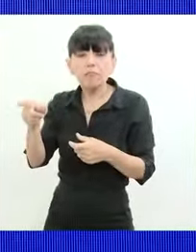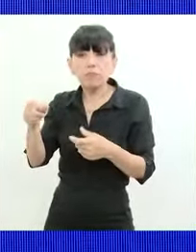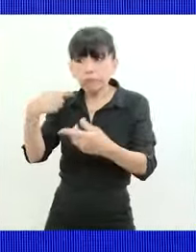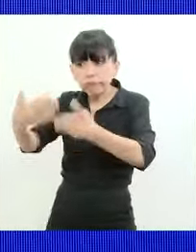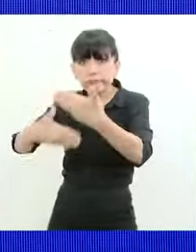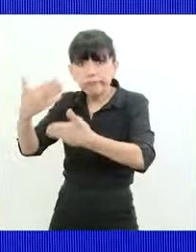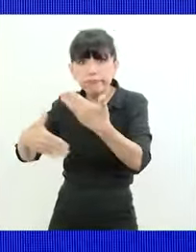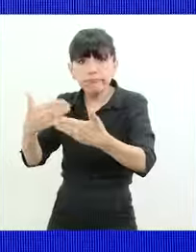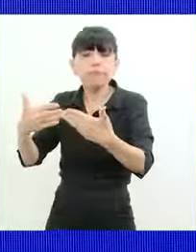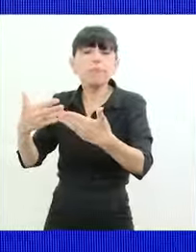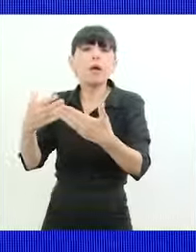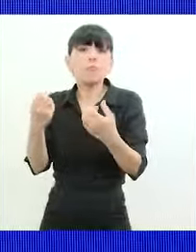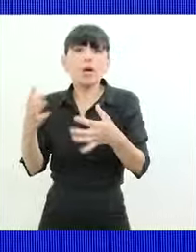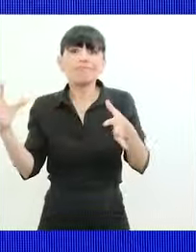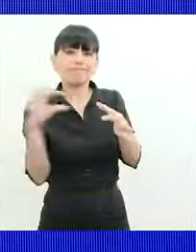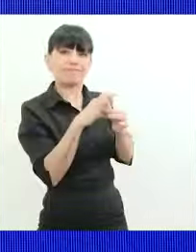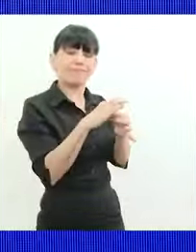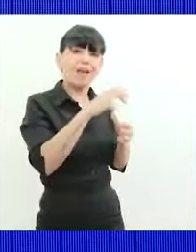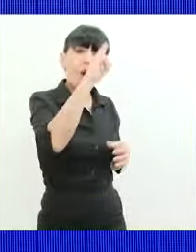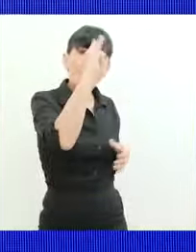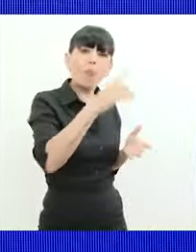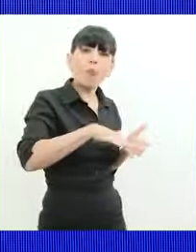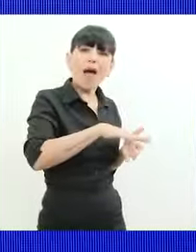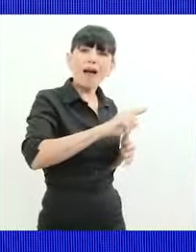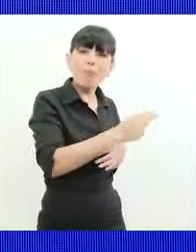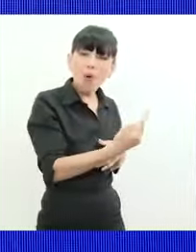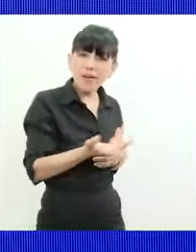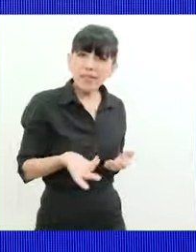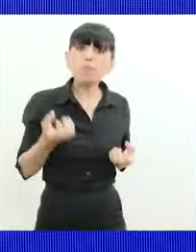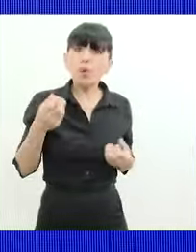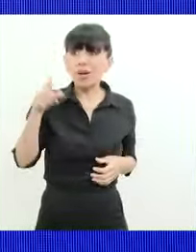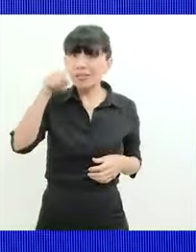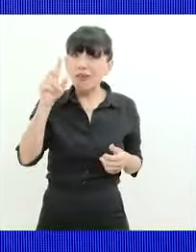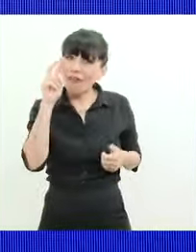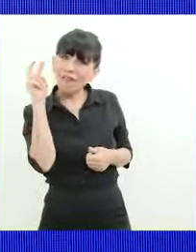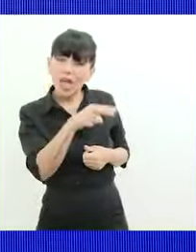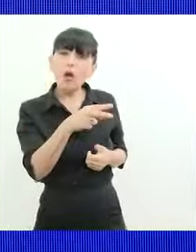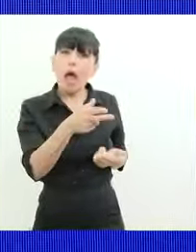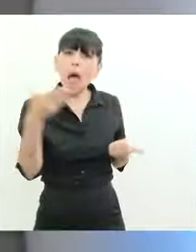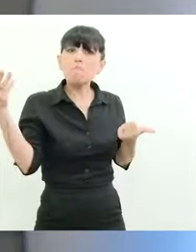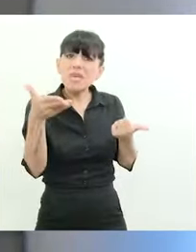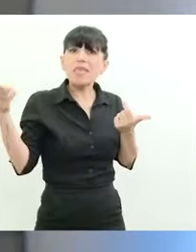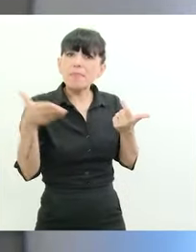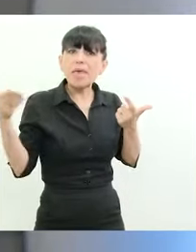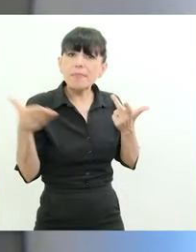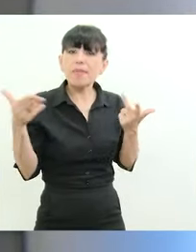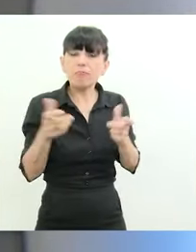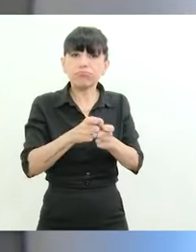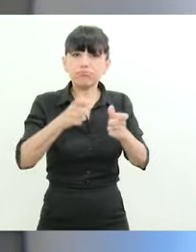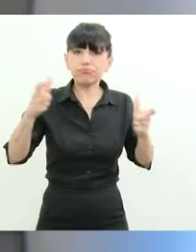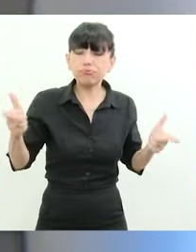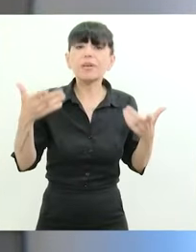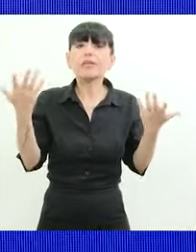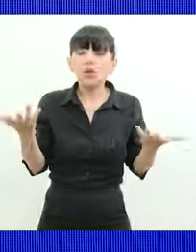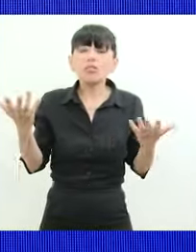servicios que viven para Vaca Muerta porque han visto crecer el nivel de demanda y ahí el otro gran secreto es